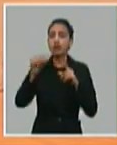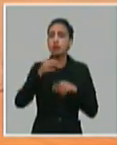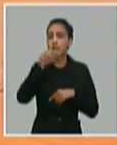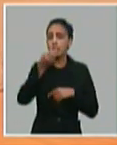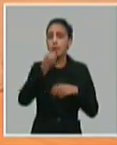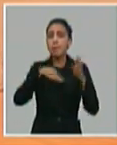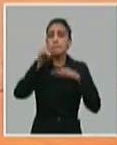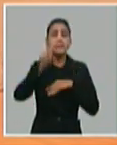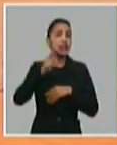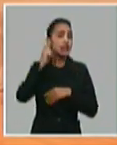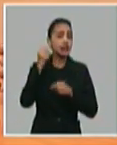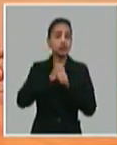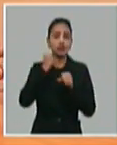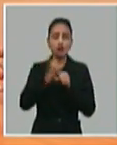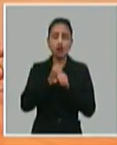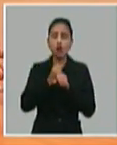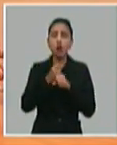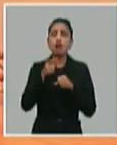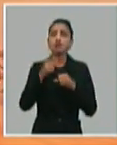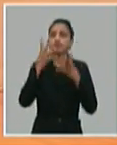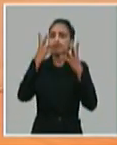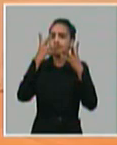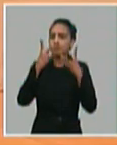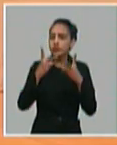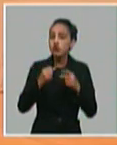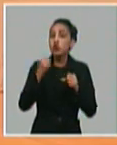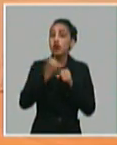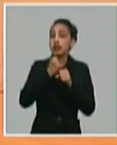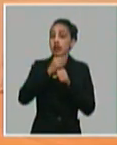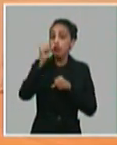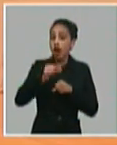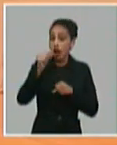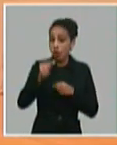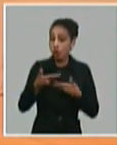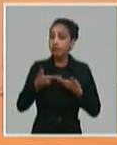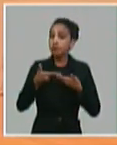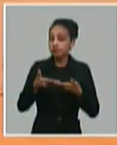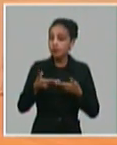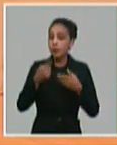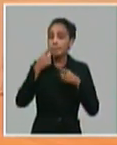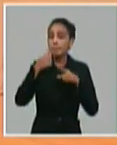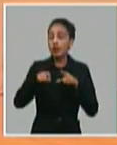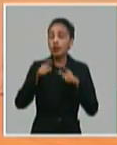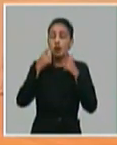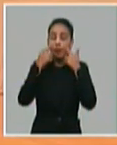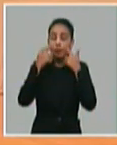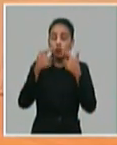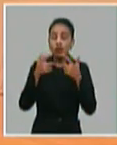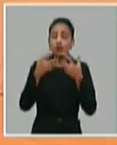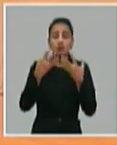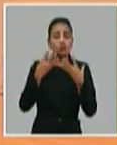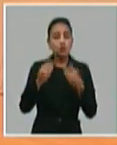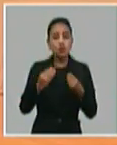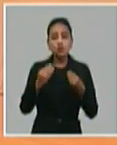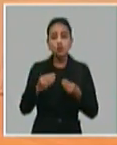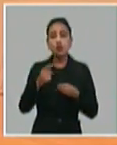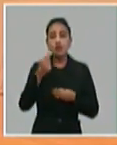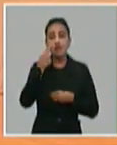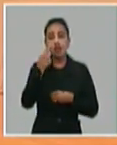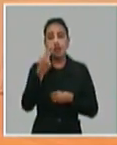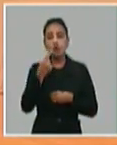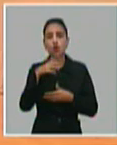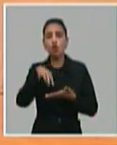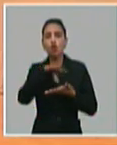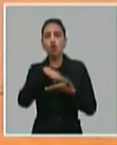la Ministra de Trabajo. Va a haber una cantidad importante de trabajadores disponibles. Pero es importantísimo que veamos,